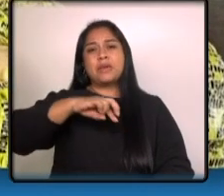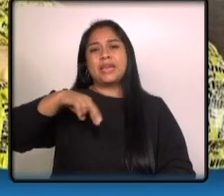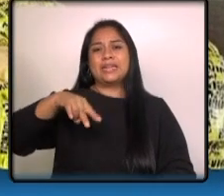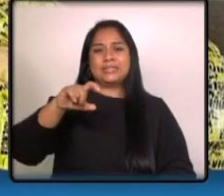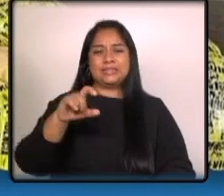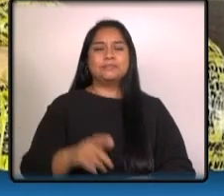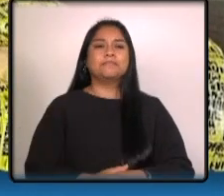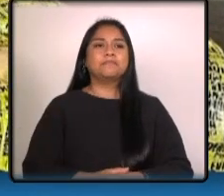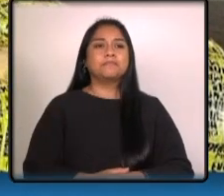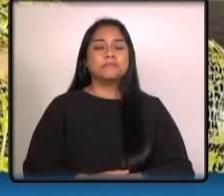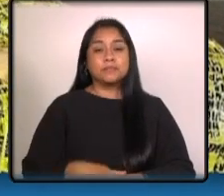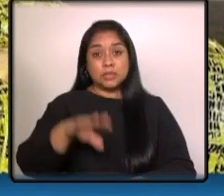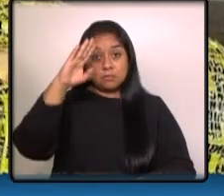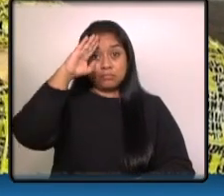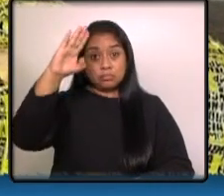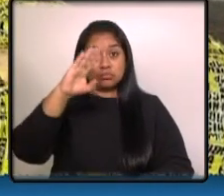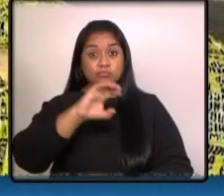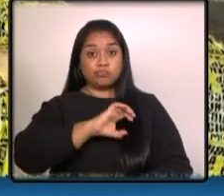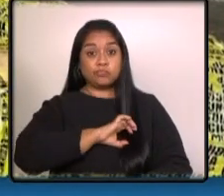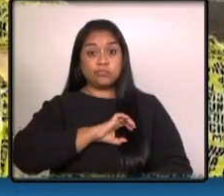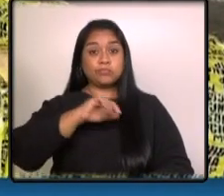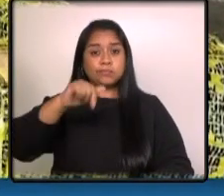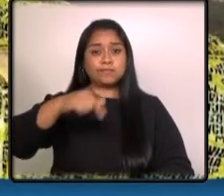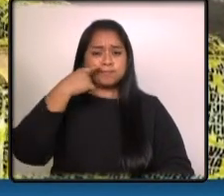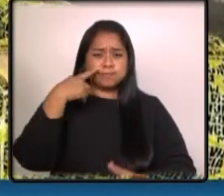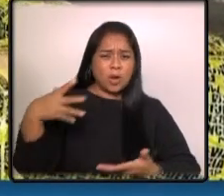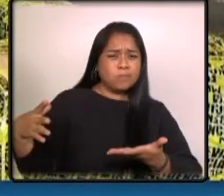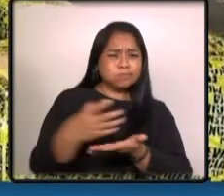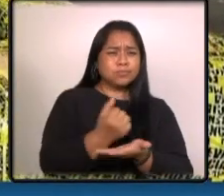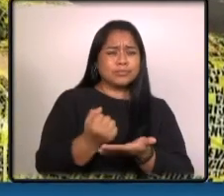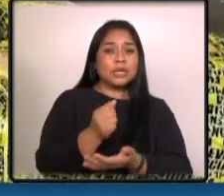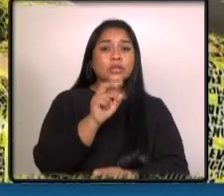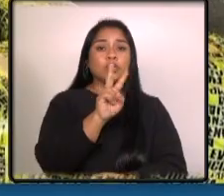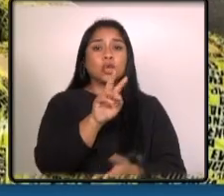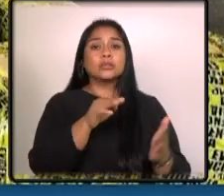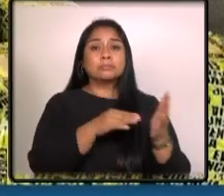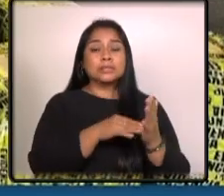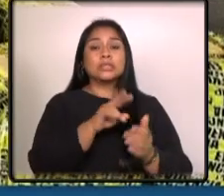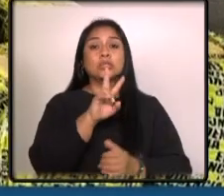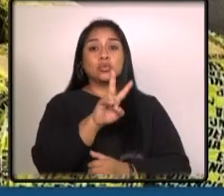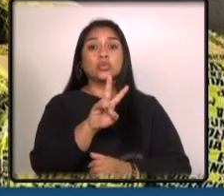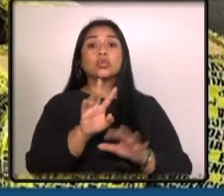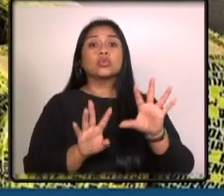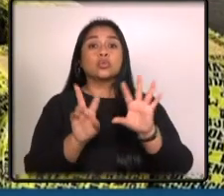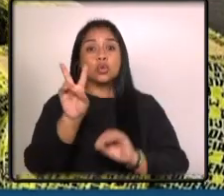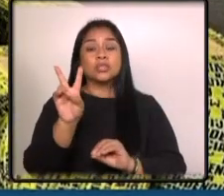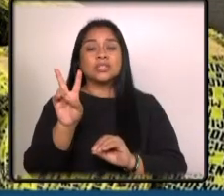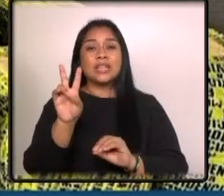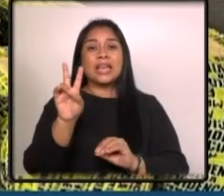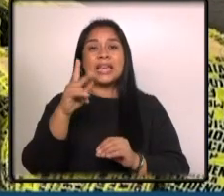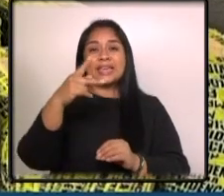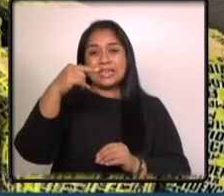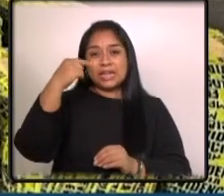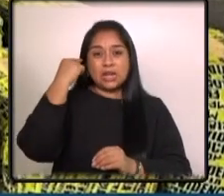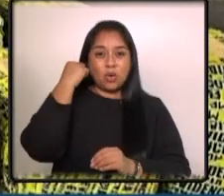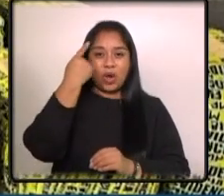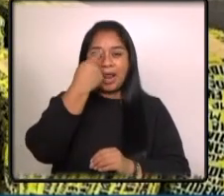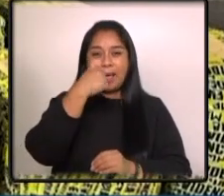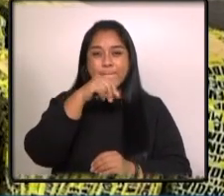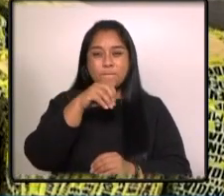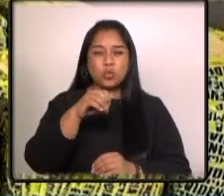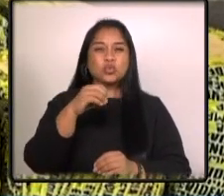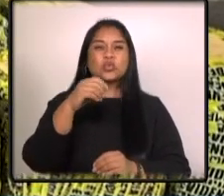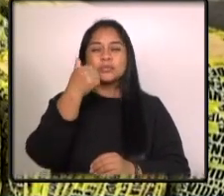agentes de la policía nacional civil decomisaron 2.212 kilogramos de cocaína en santo tomás de